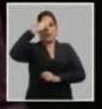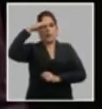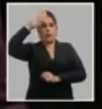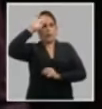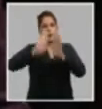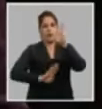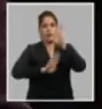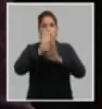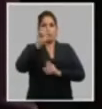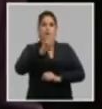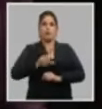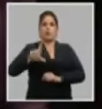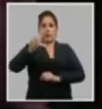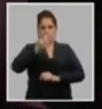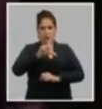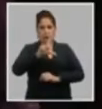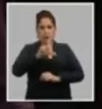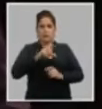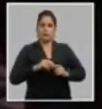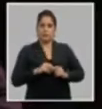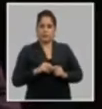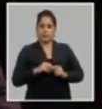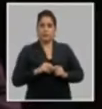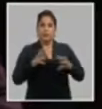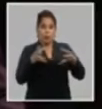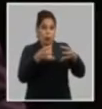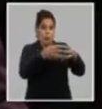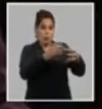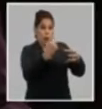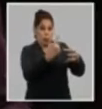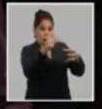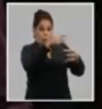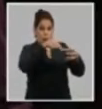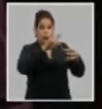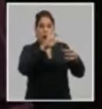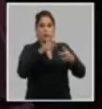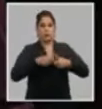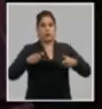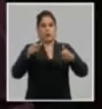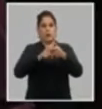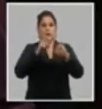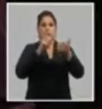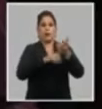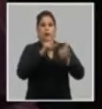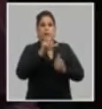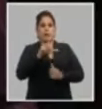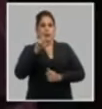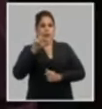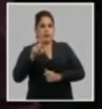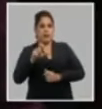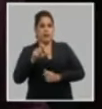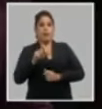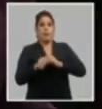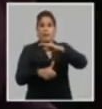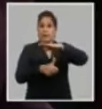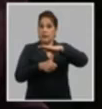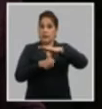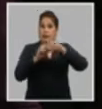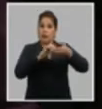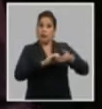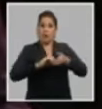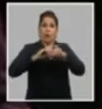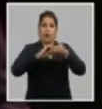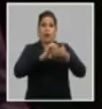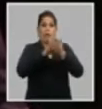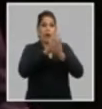de desarrollo socialista. La comisión número uno del octavo congreso del partido presidida por el compañero